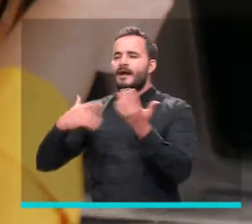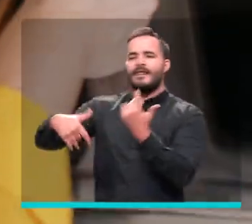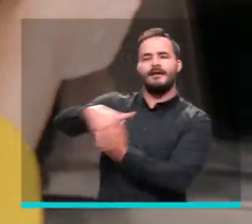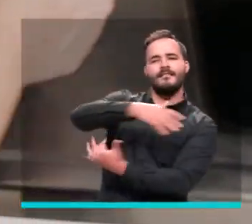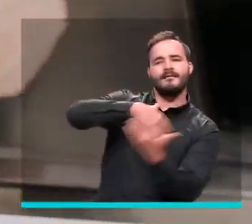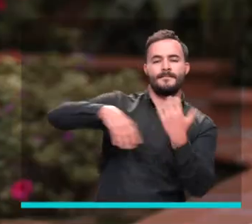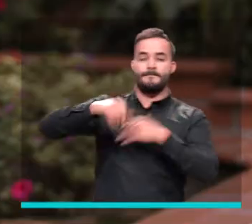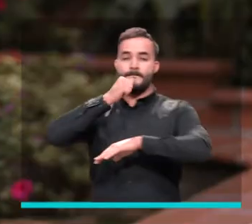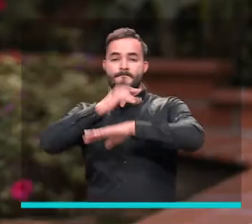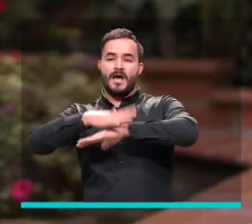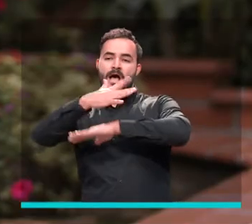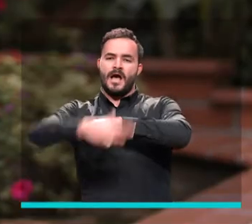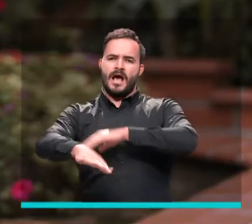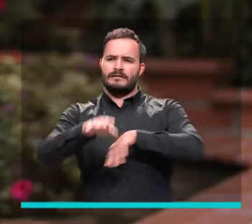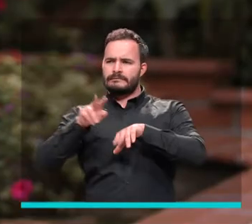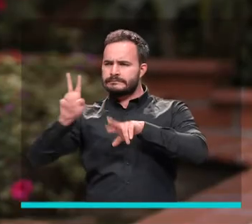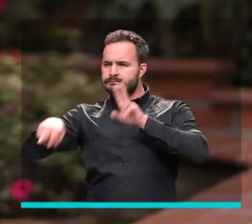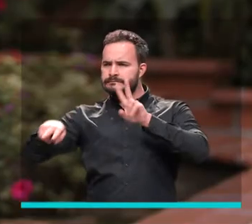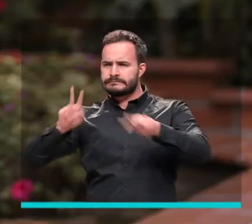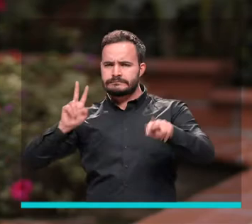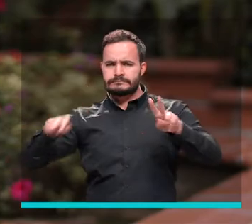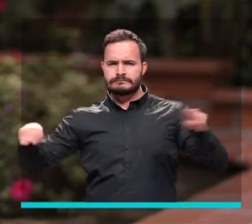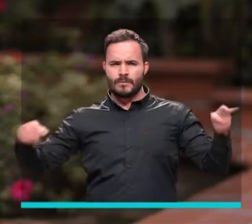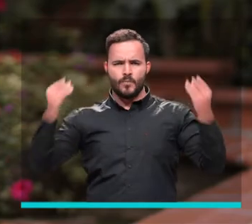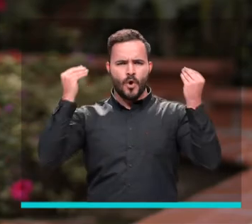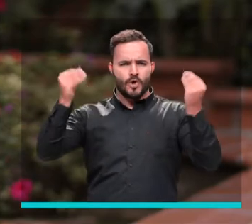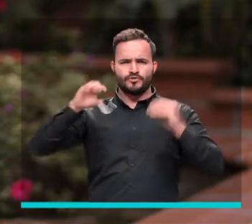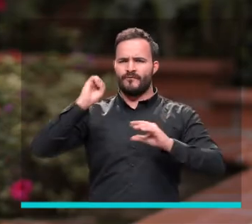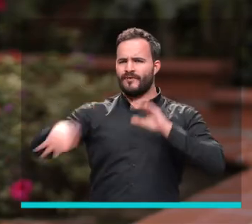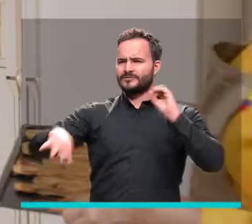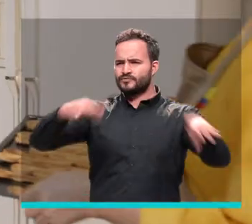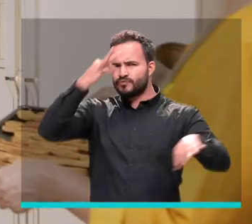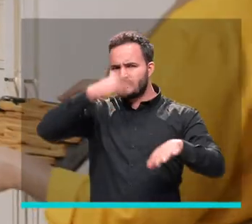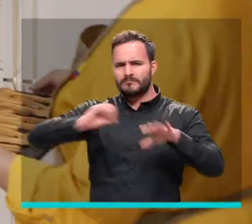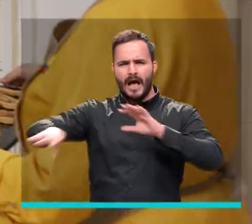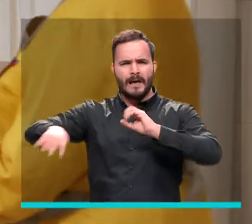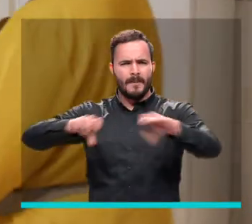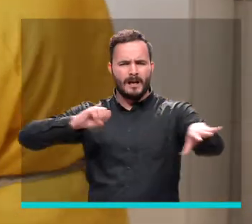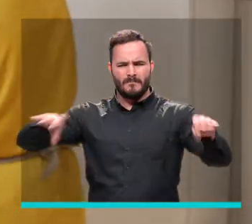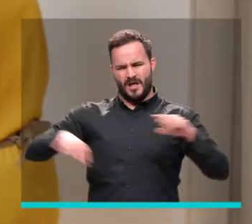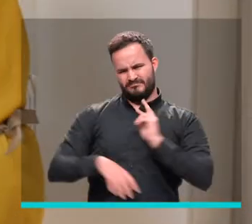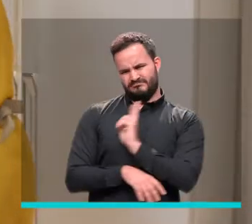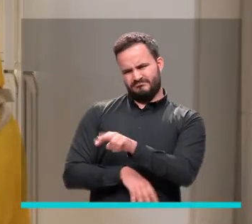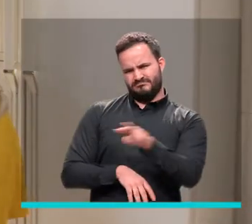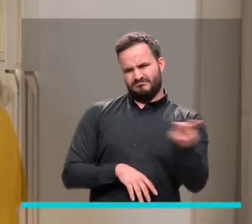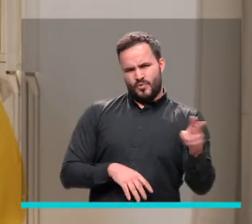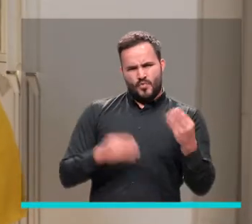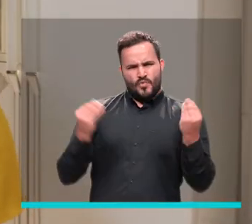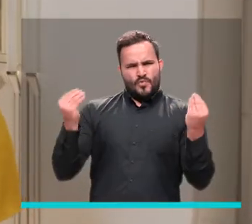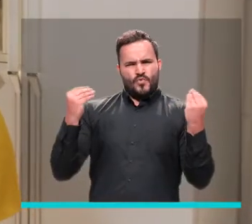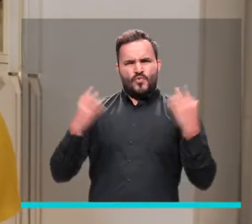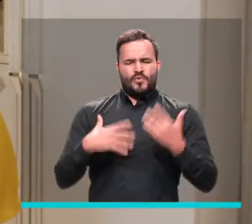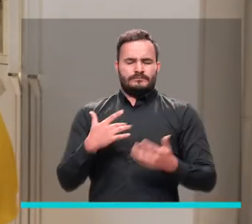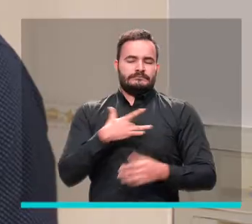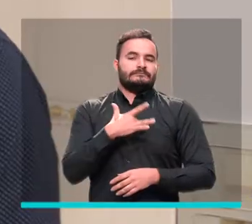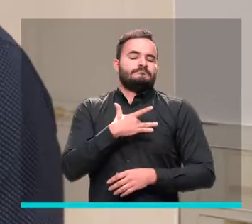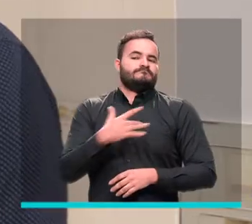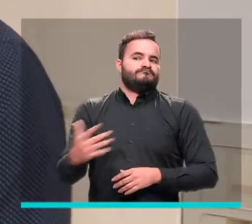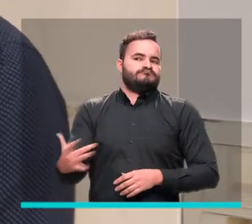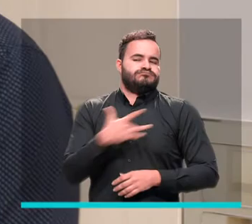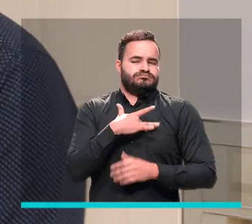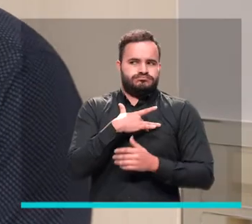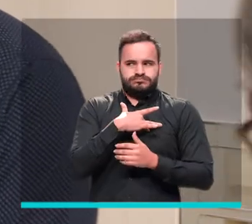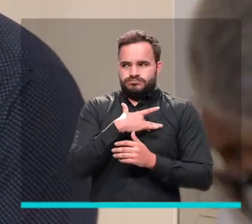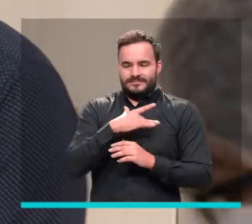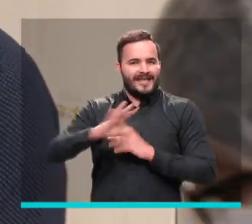el mar una gran cantidad de basura y de plástico que nos dejó impactados. Entonces